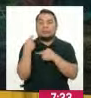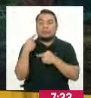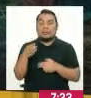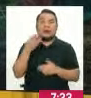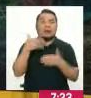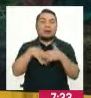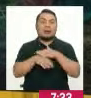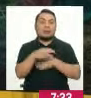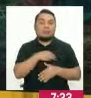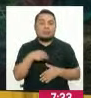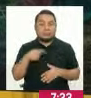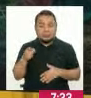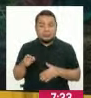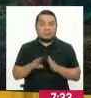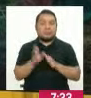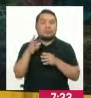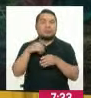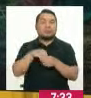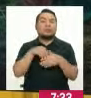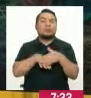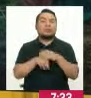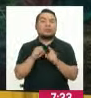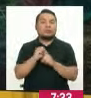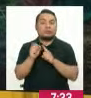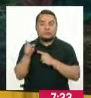del MIRIS, del Ministerio de Desarrollo e Inclusión Social,